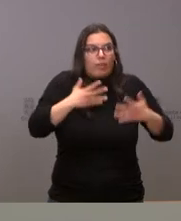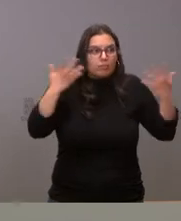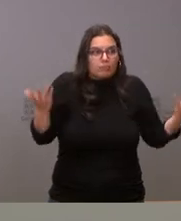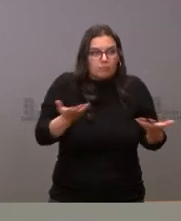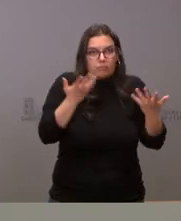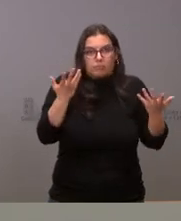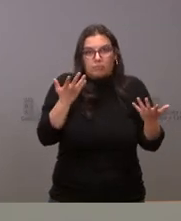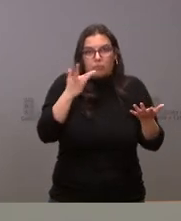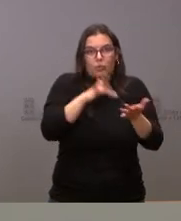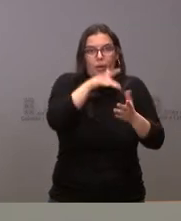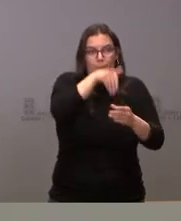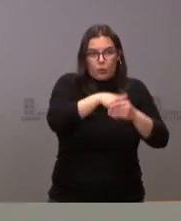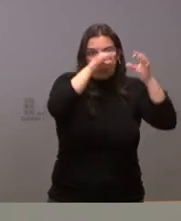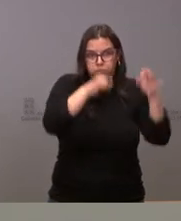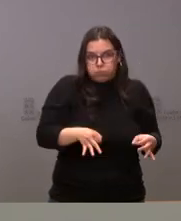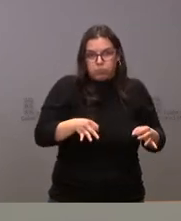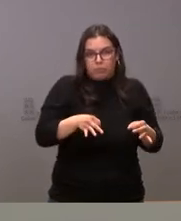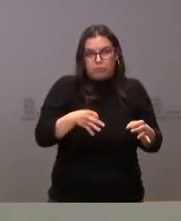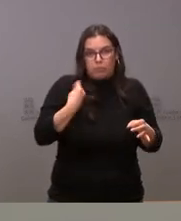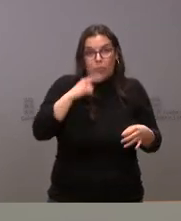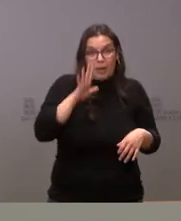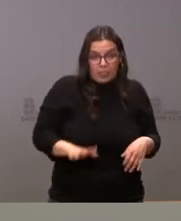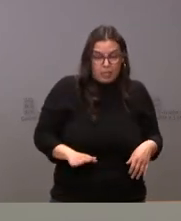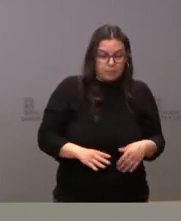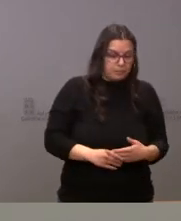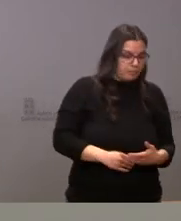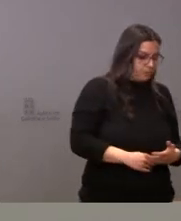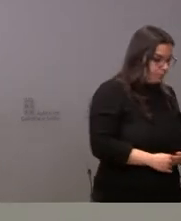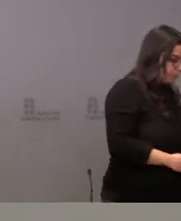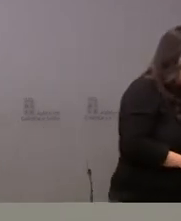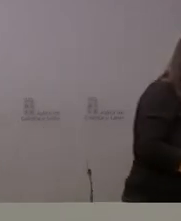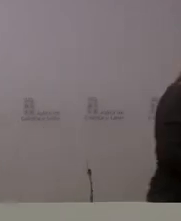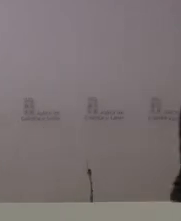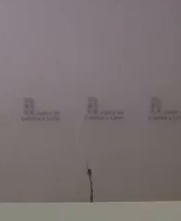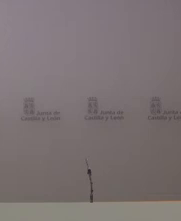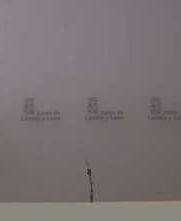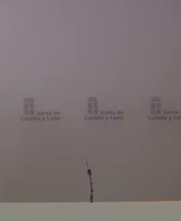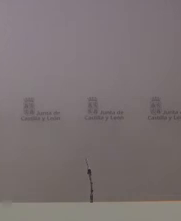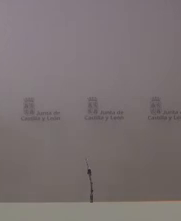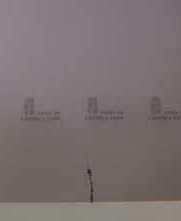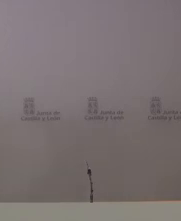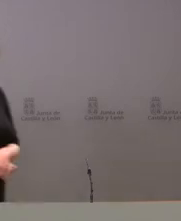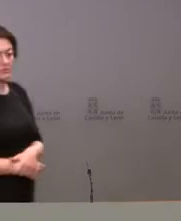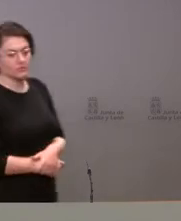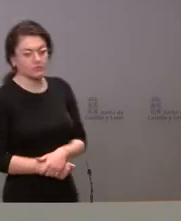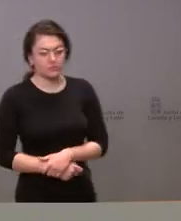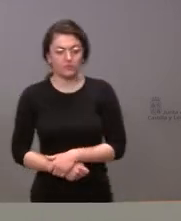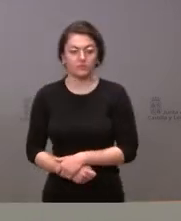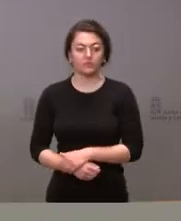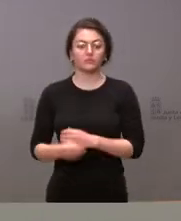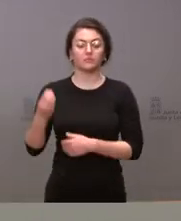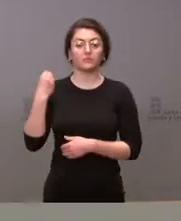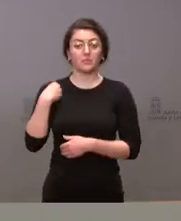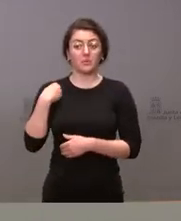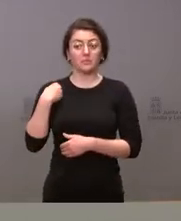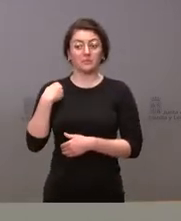que se produzca el voto en el término que el Parlamento se desea, como les digo, la fecha más previsible de toma de